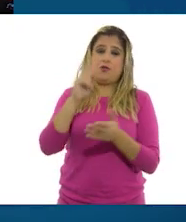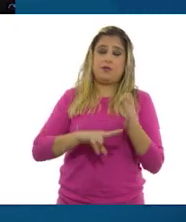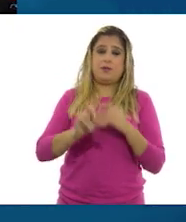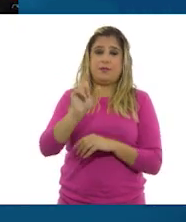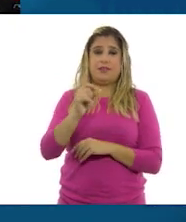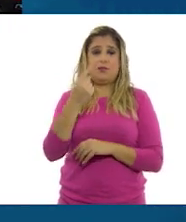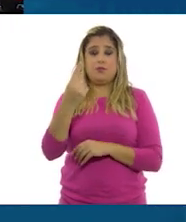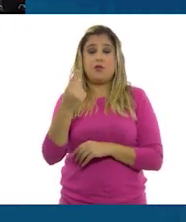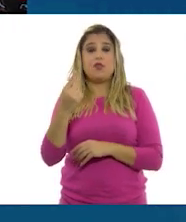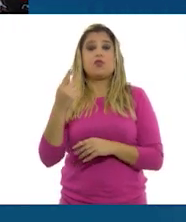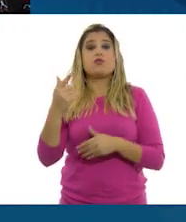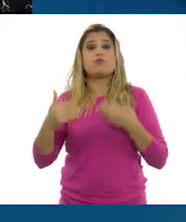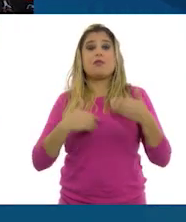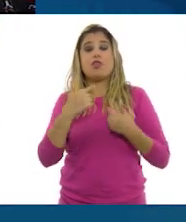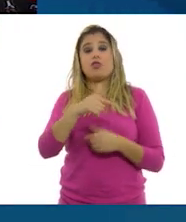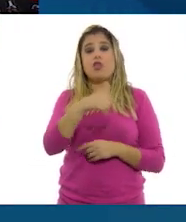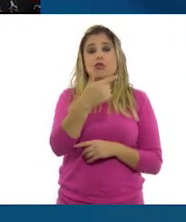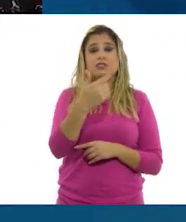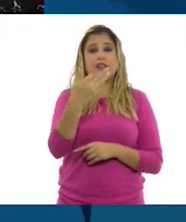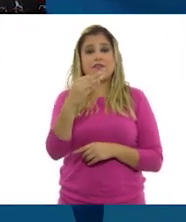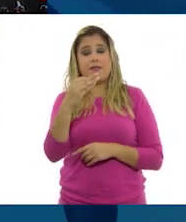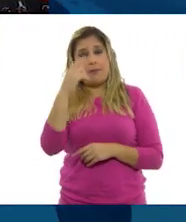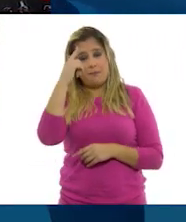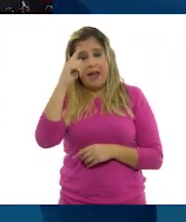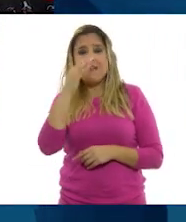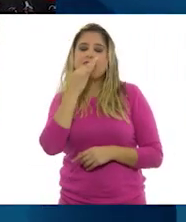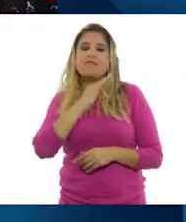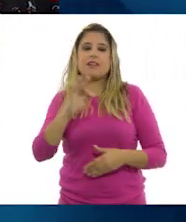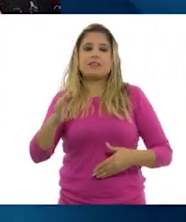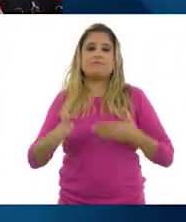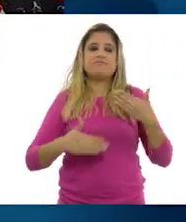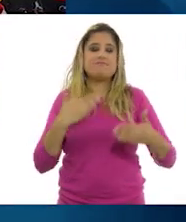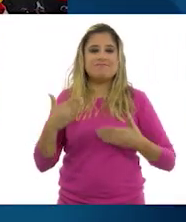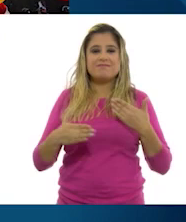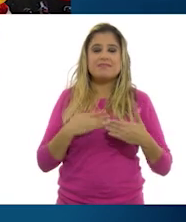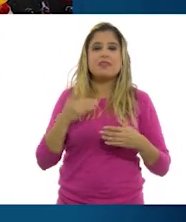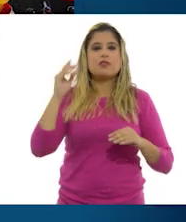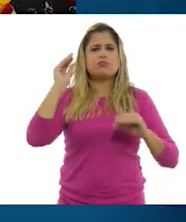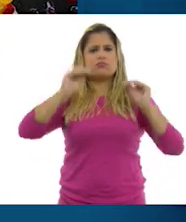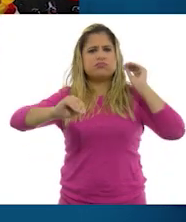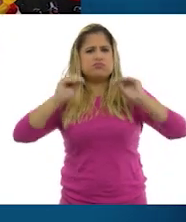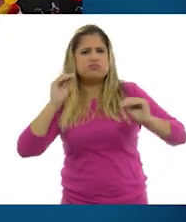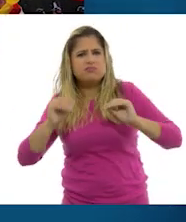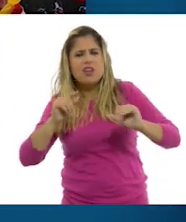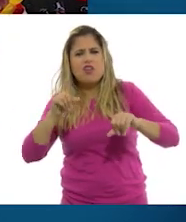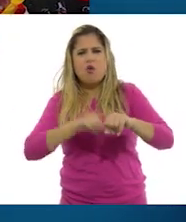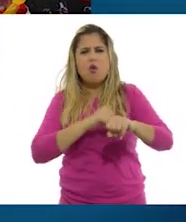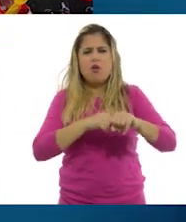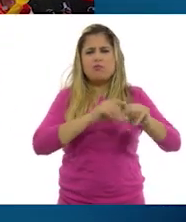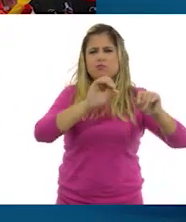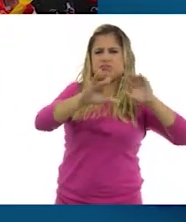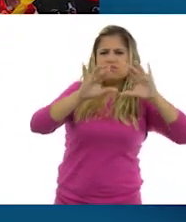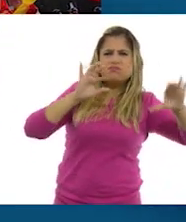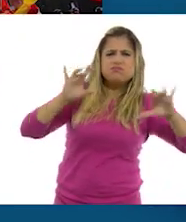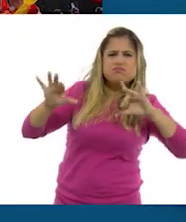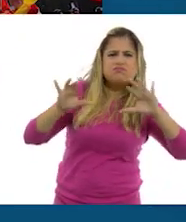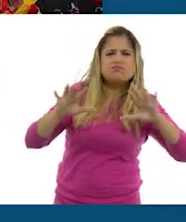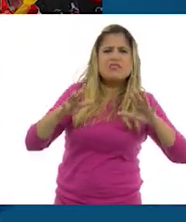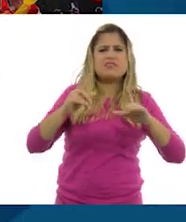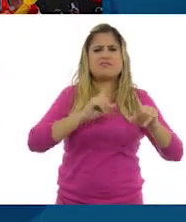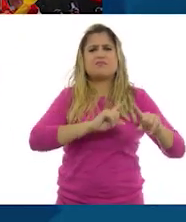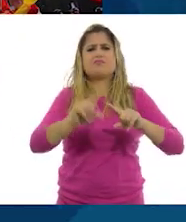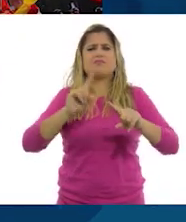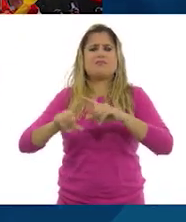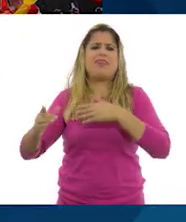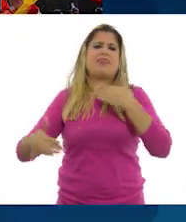celebró el 12 de febrero para la celebración. Se hacen decoraciones múltiples y todo es muy colorido y